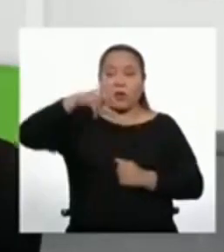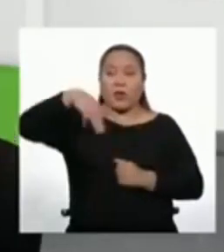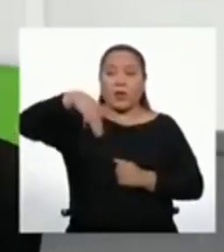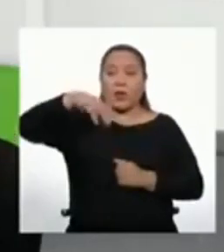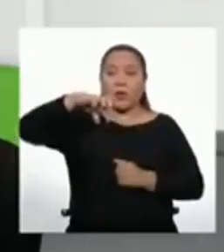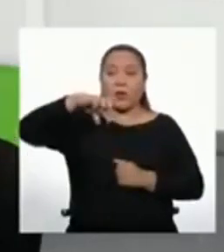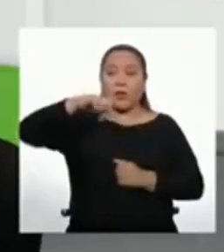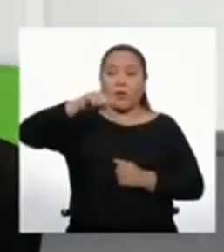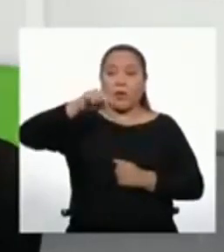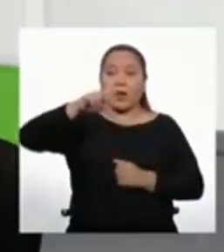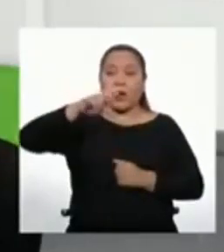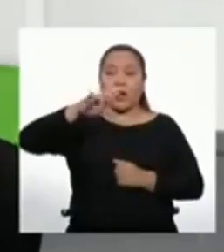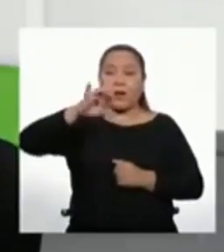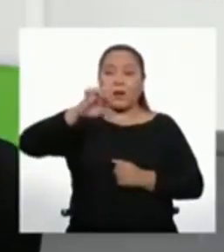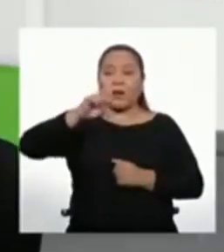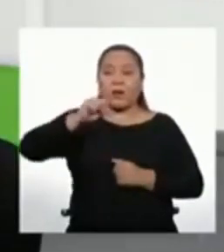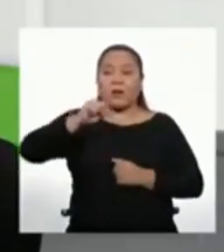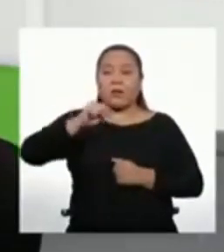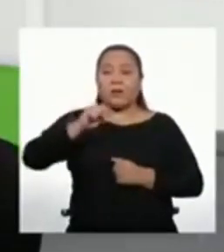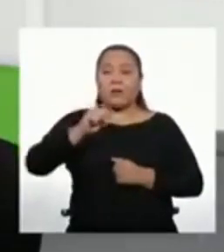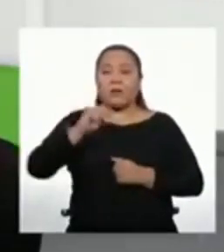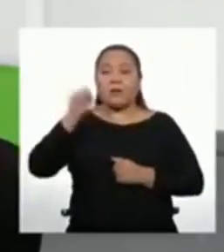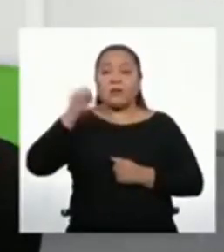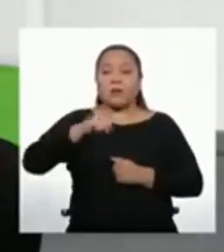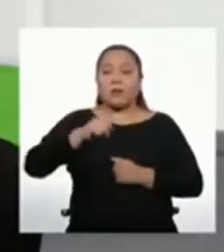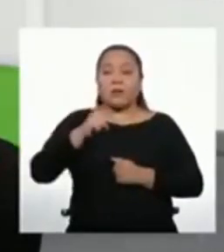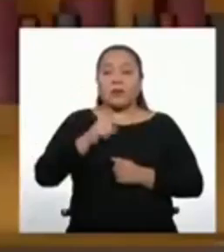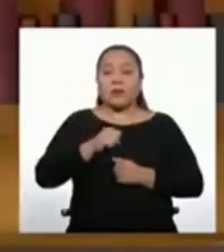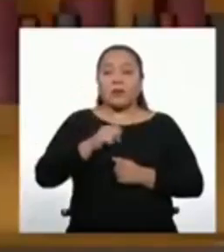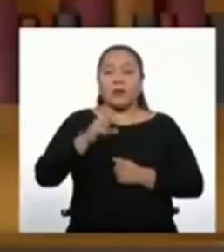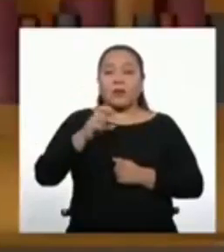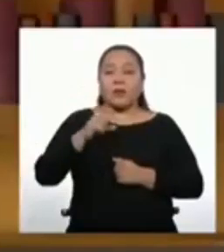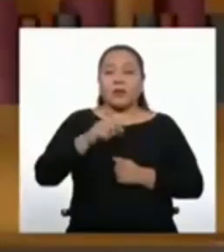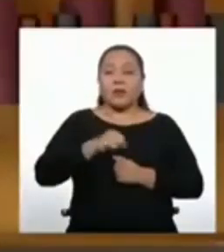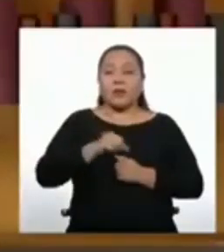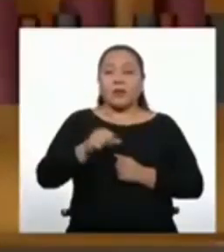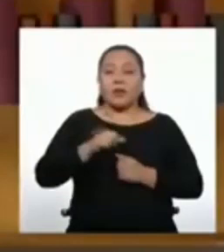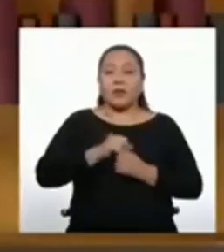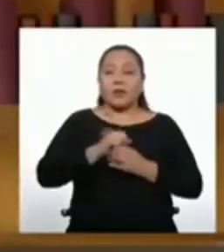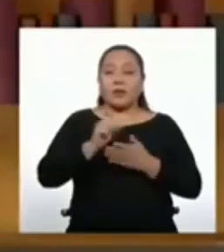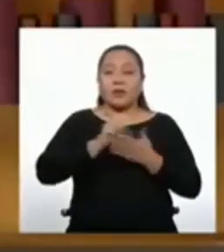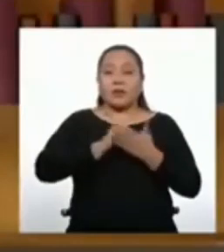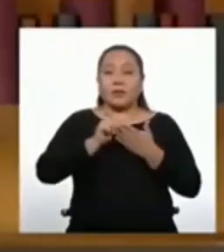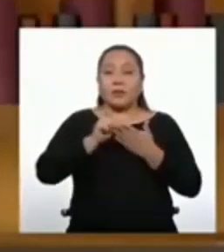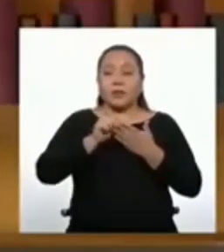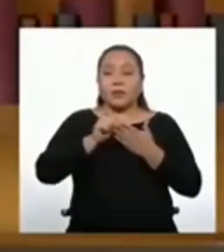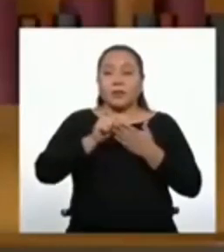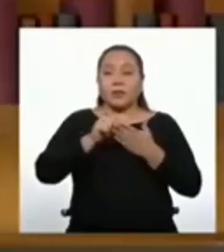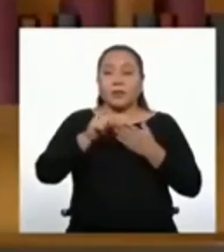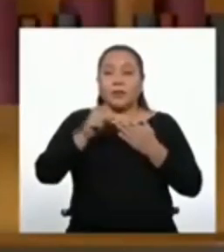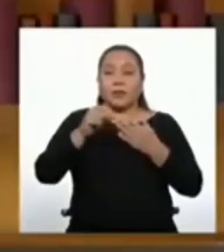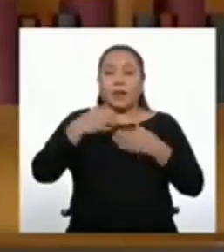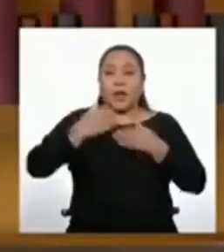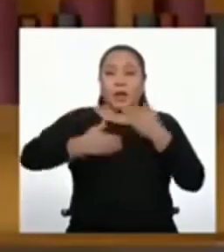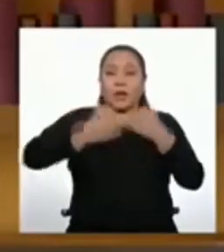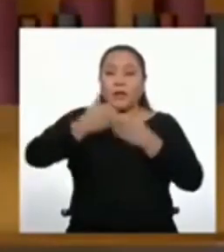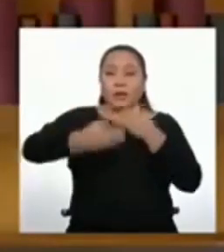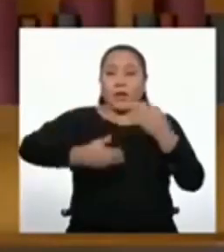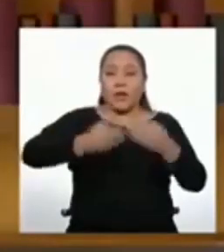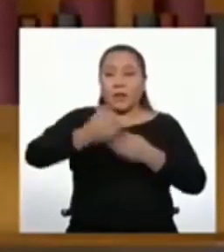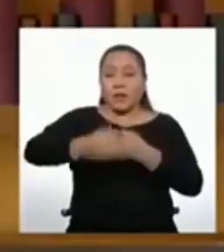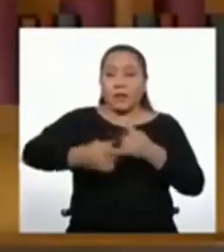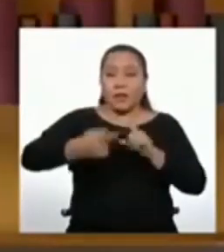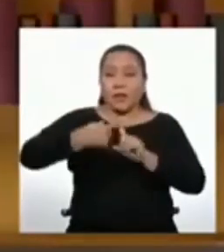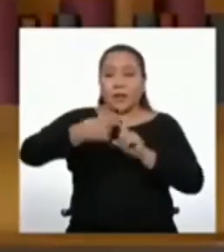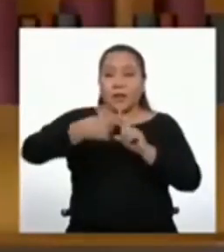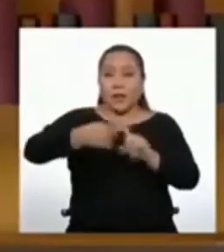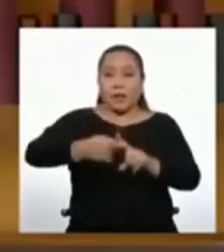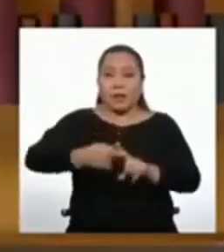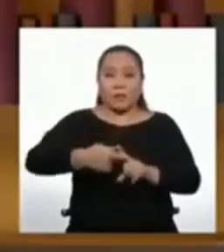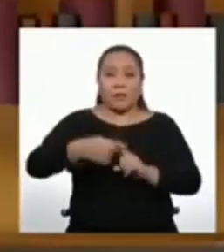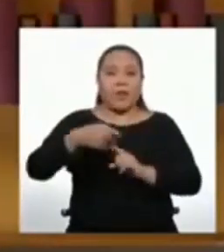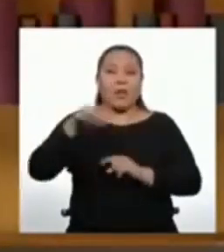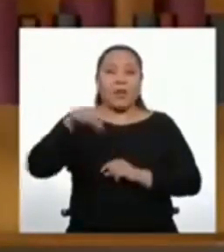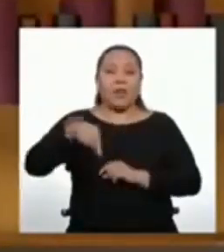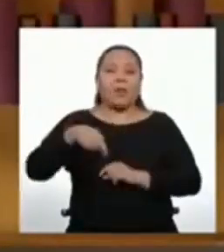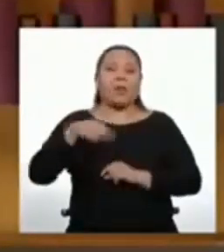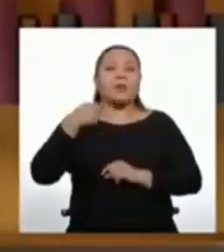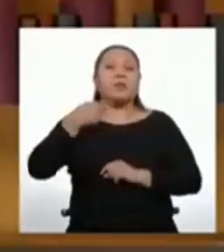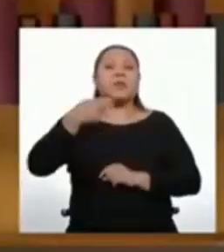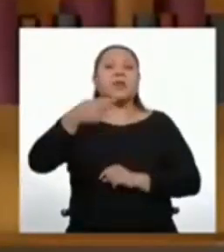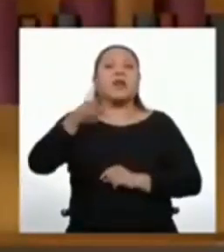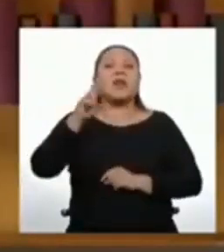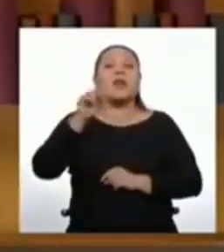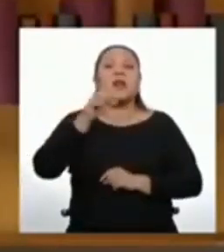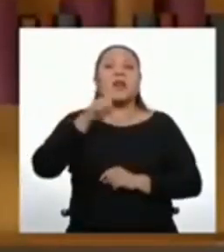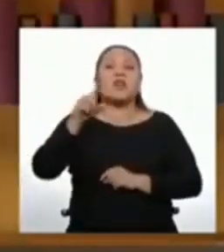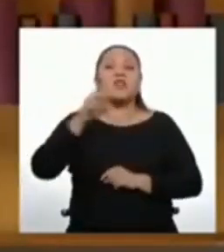Efectivamente. La razón aritmética es 2. Si observamos una constante como es el 2 en este caso, estamos